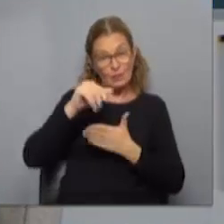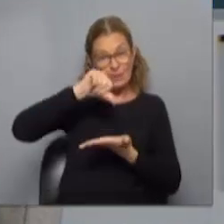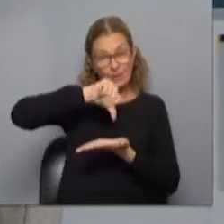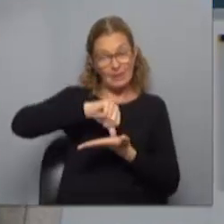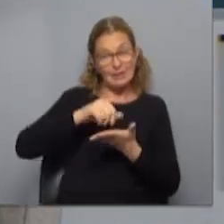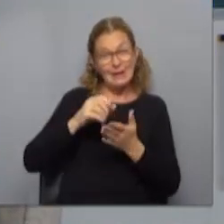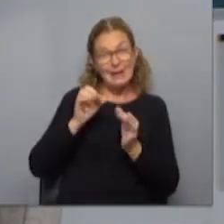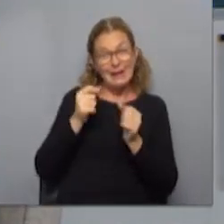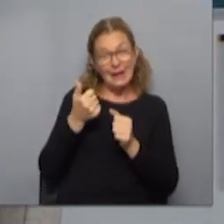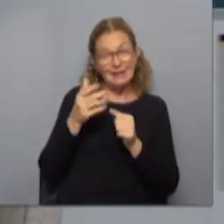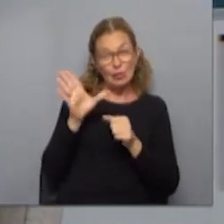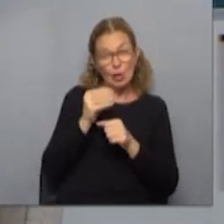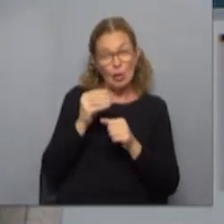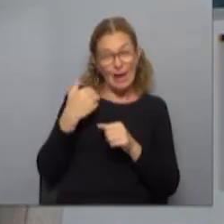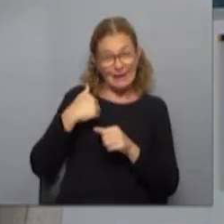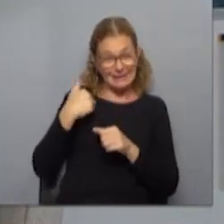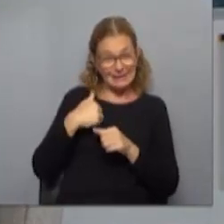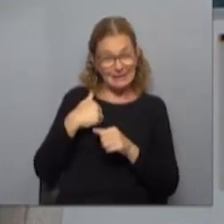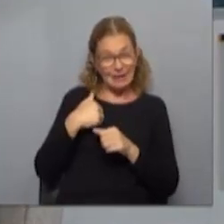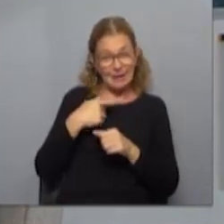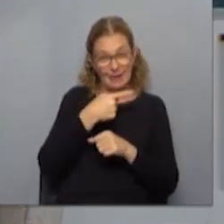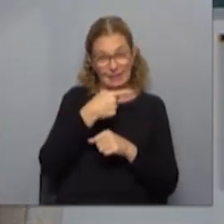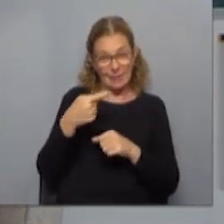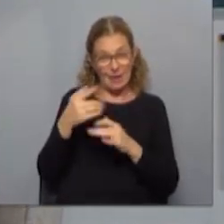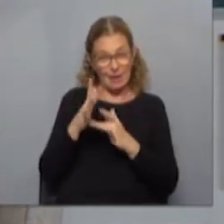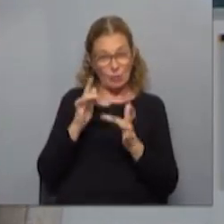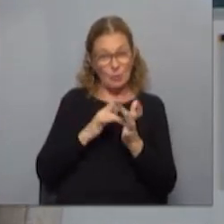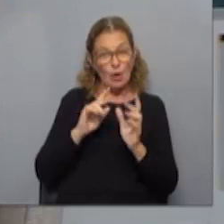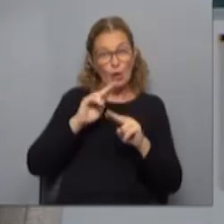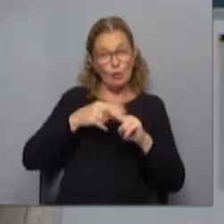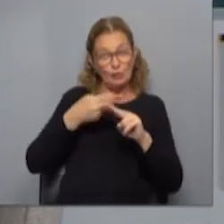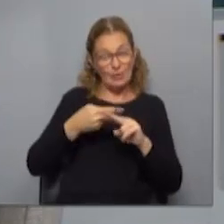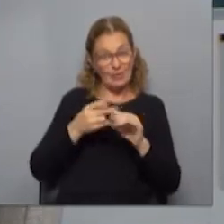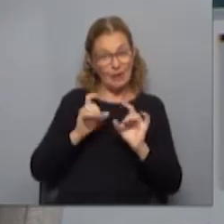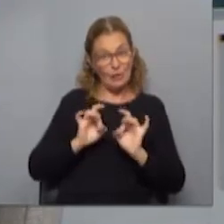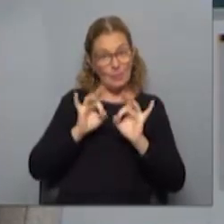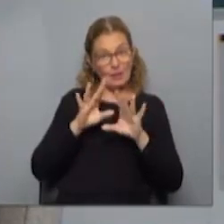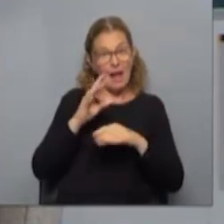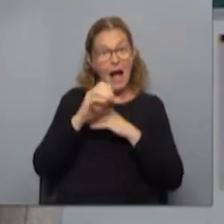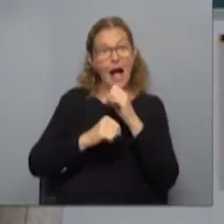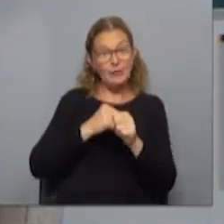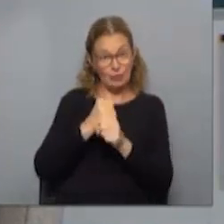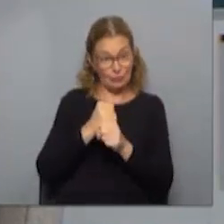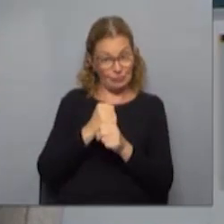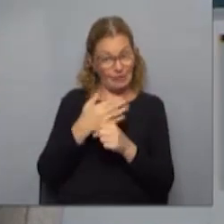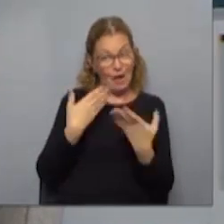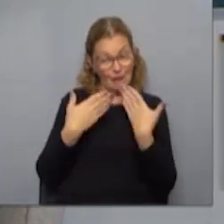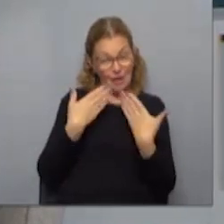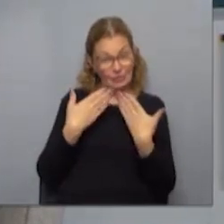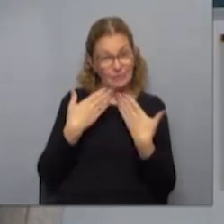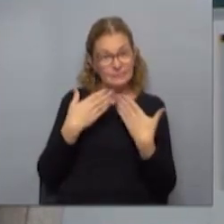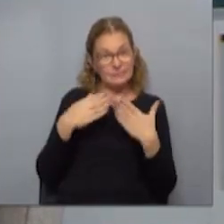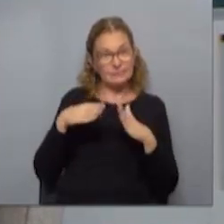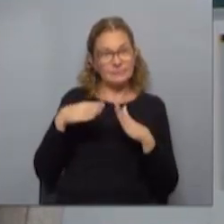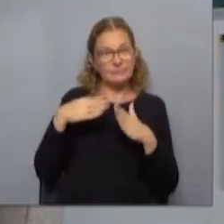mayoría rumbo a Argentina. Así que bueno, así arrancó esta primera semana de turismo de vuelta a la normalidad, ¿no? Sin emergencia sanitaria después de varios años. Veníamos hablando de eso, de unas